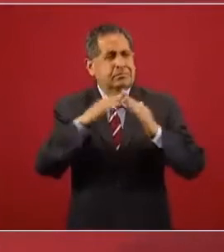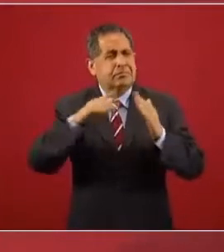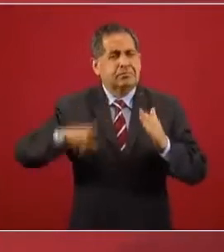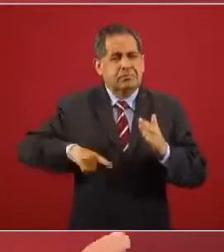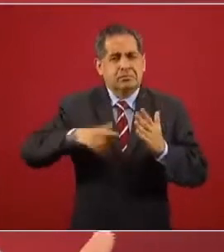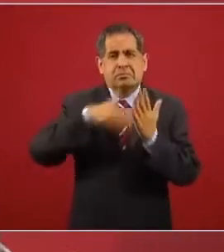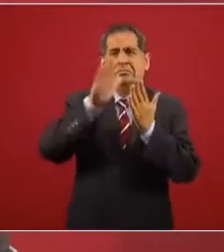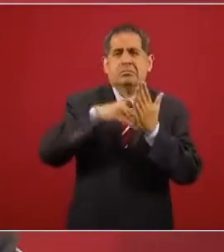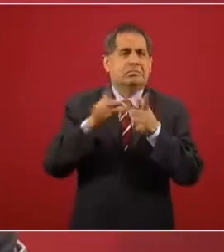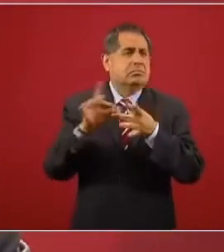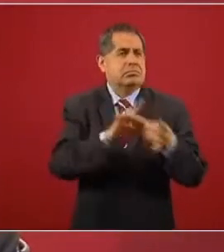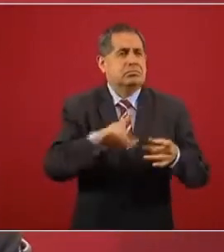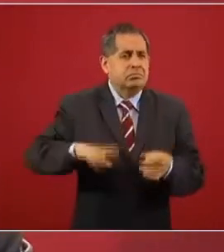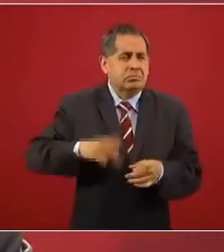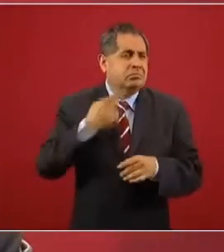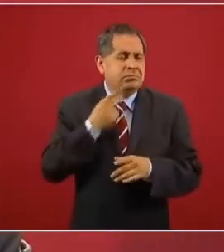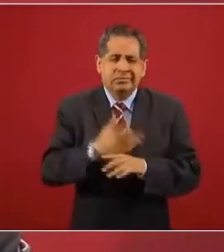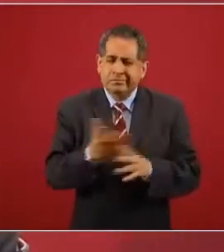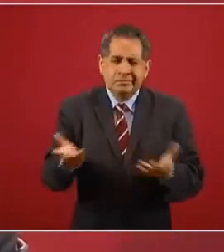Como un partido.